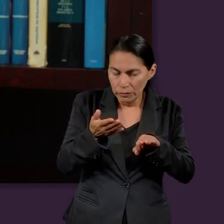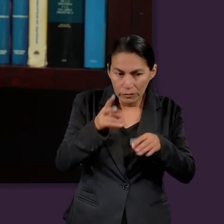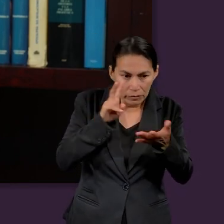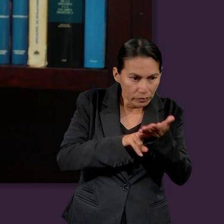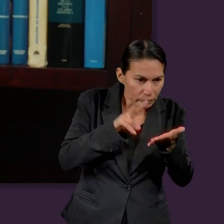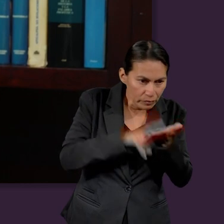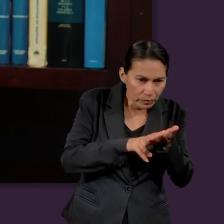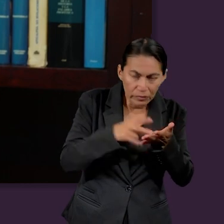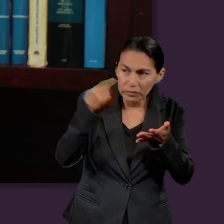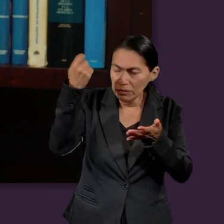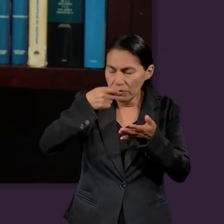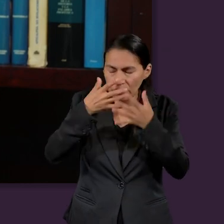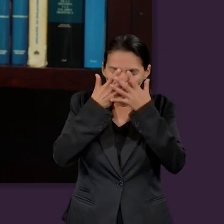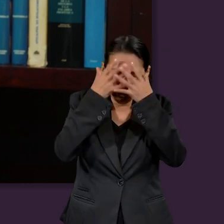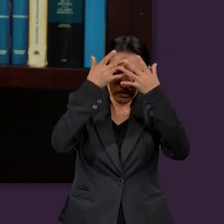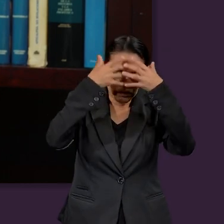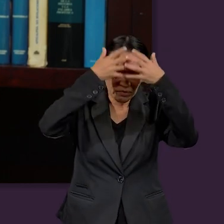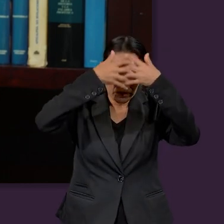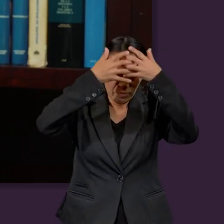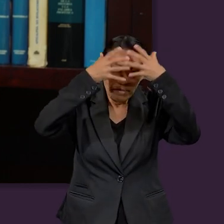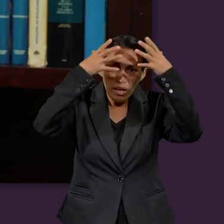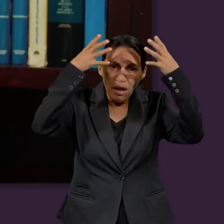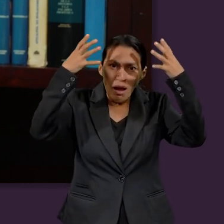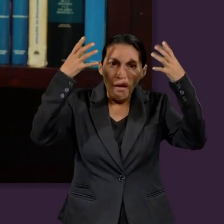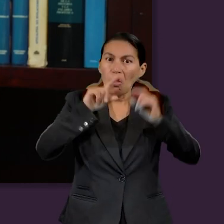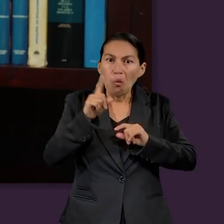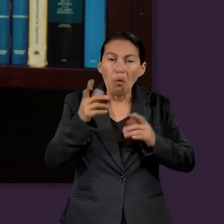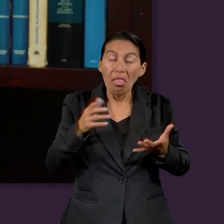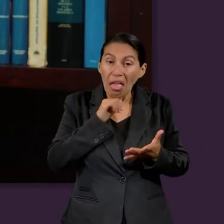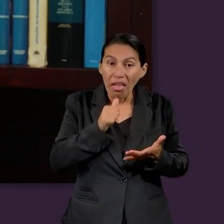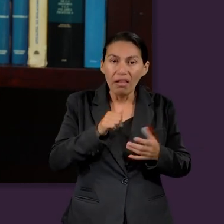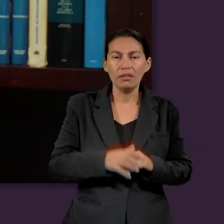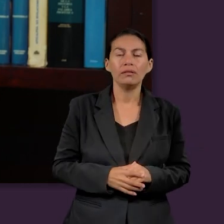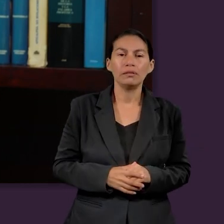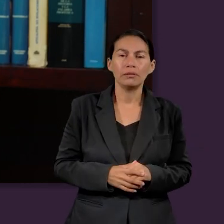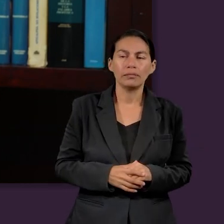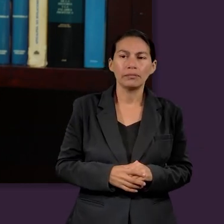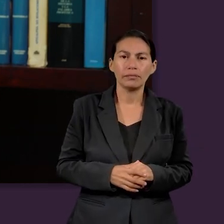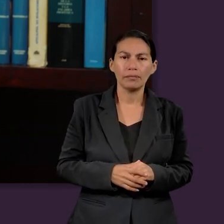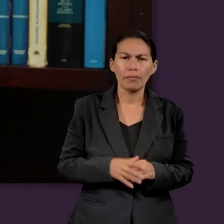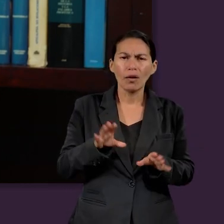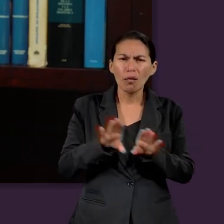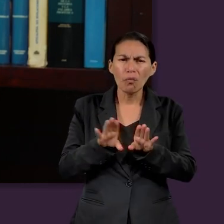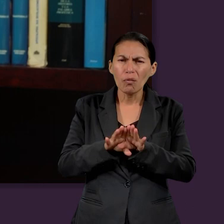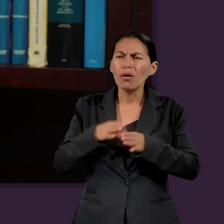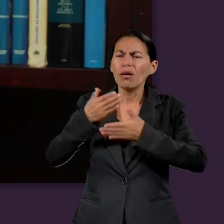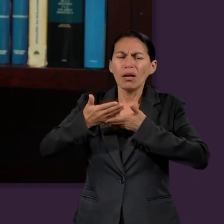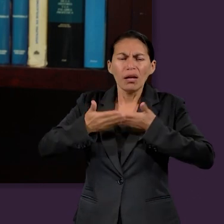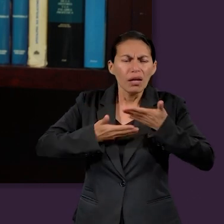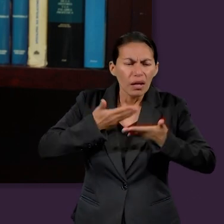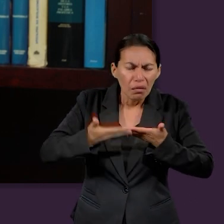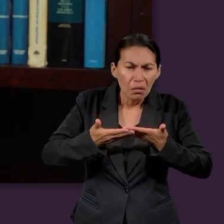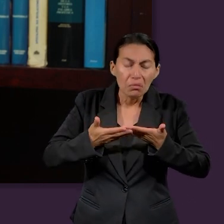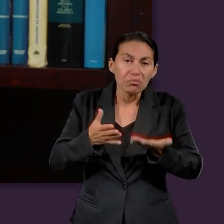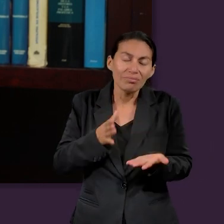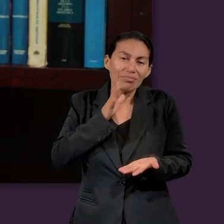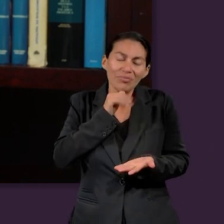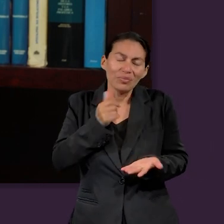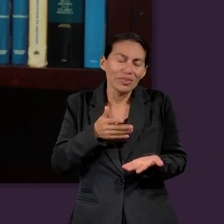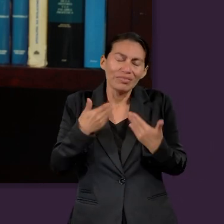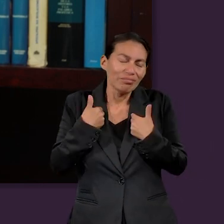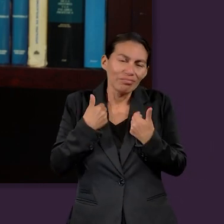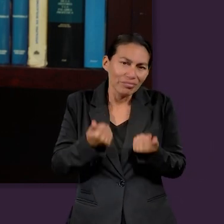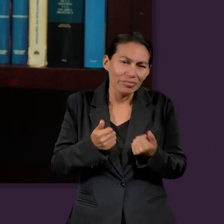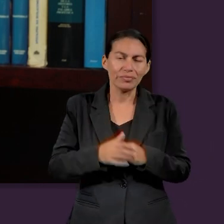no aprecian las bendiciones, no desarrollan sus habilidades para servir mejor. Y, finalmente,